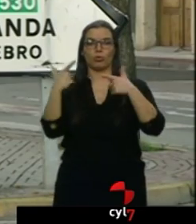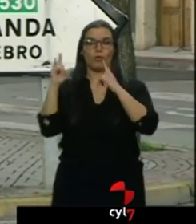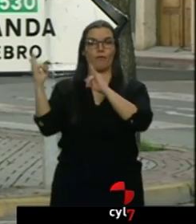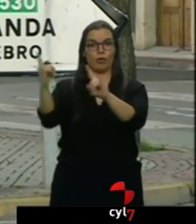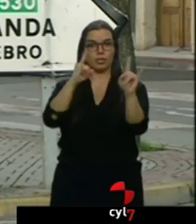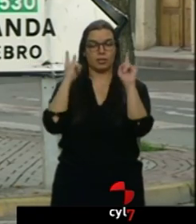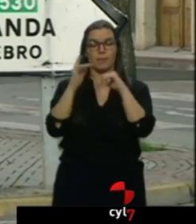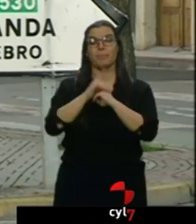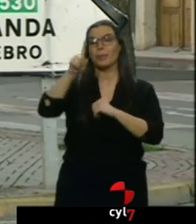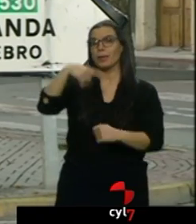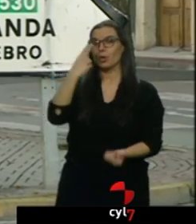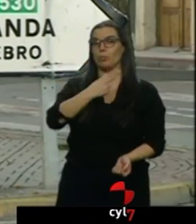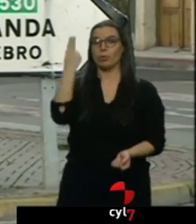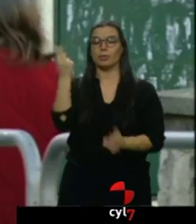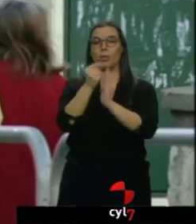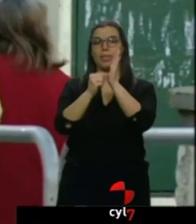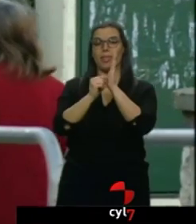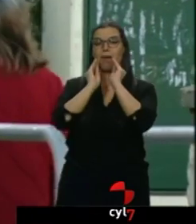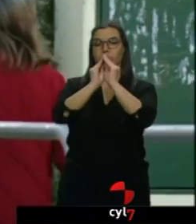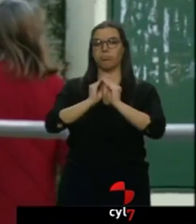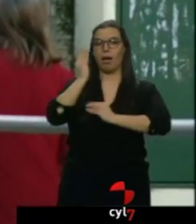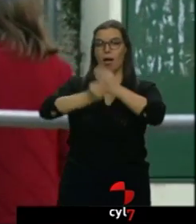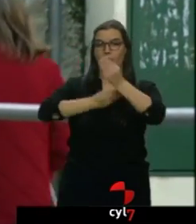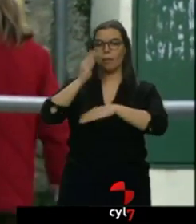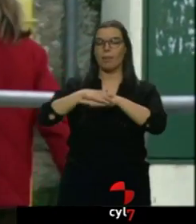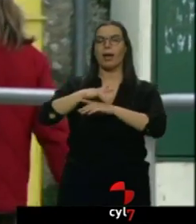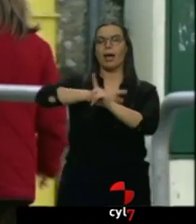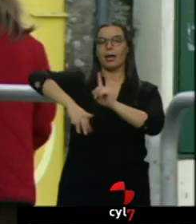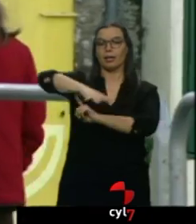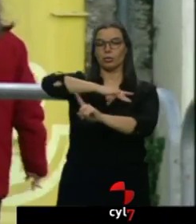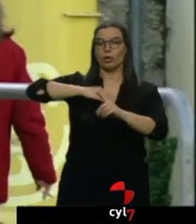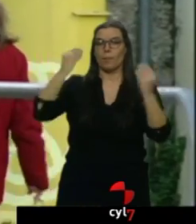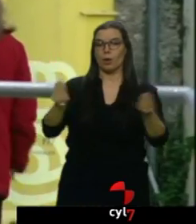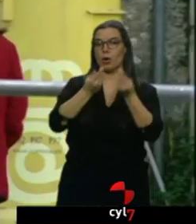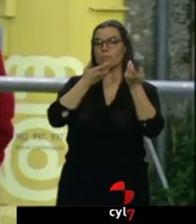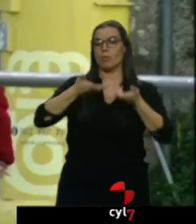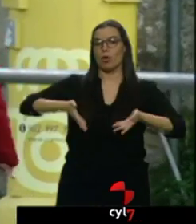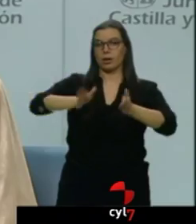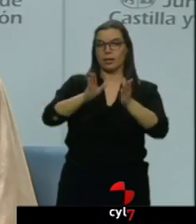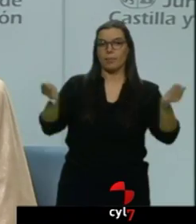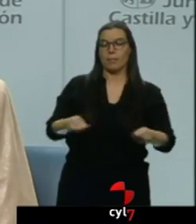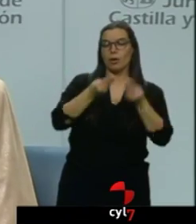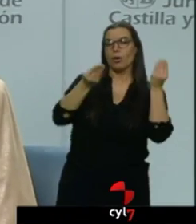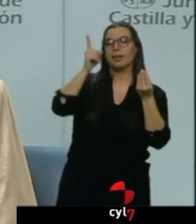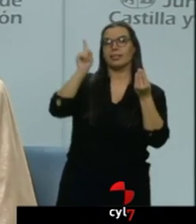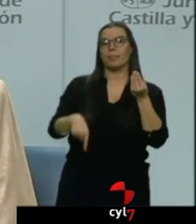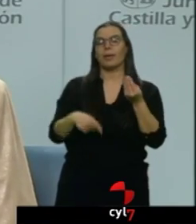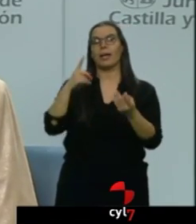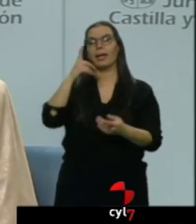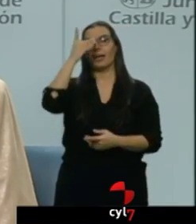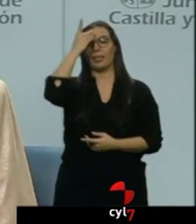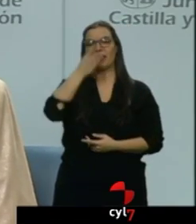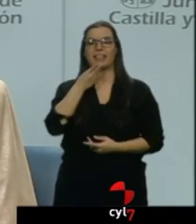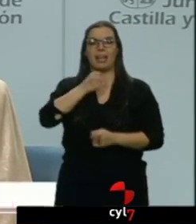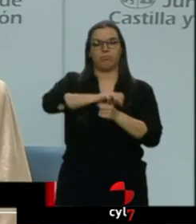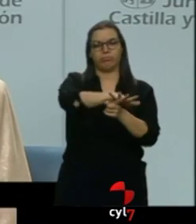Se comprometen además a tomar medidas para mejorar el entorno, como arreglar carreteras o eliminar la brecha digital. Se va a elevar al